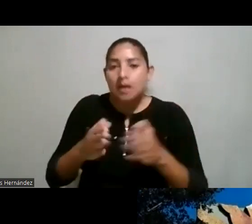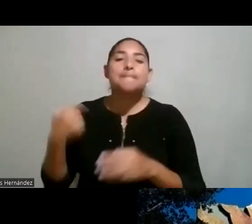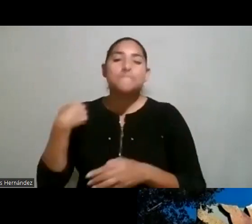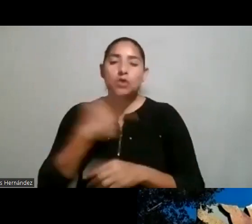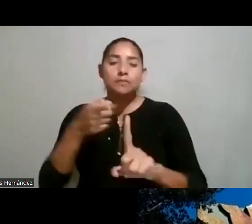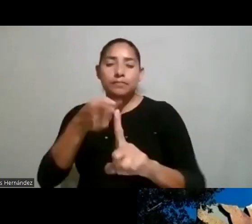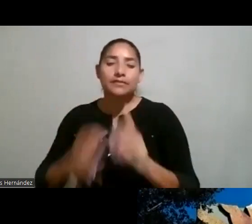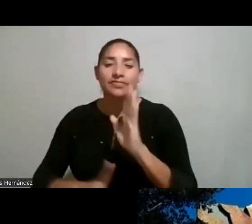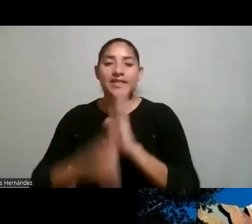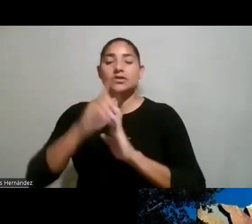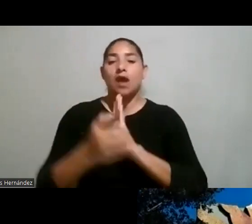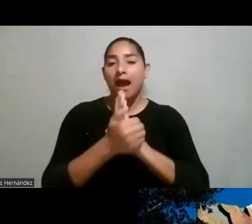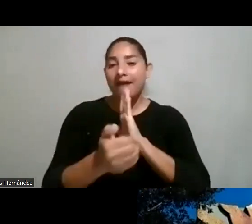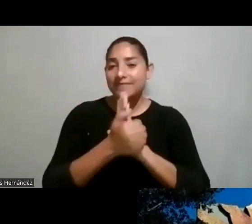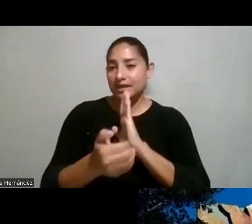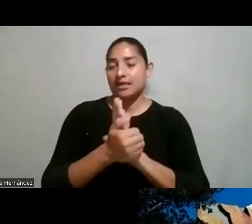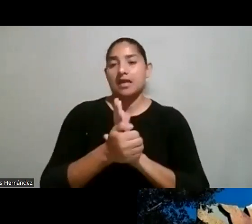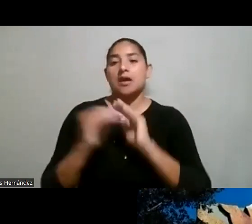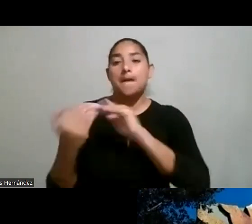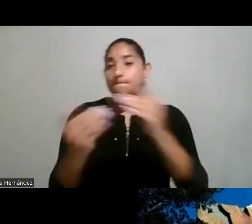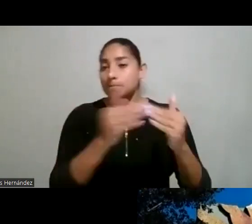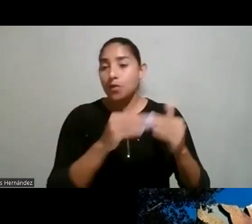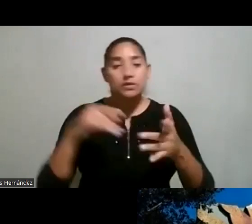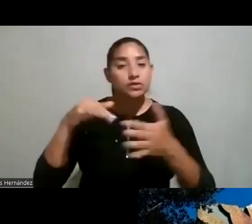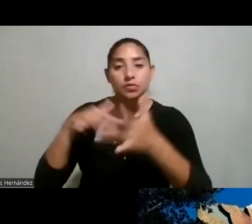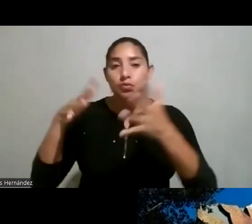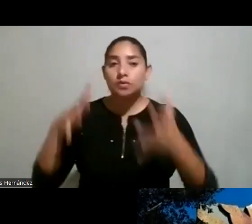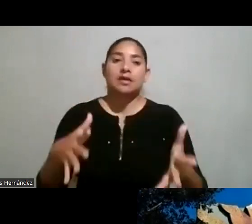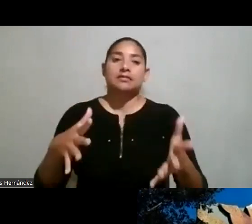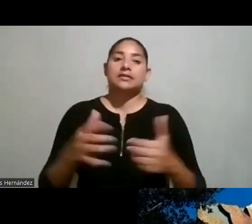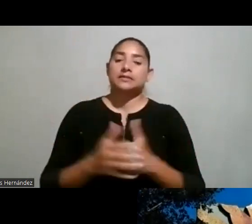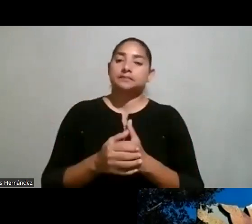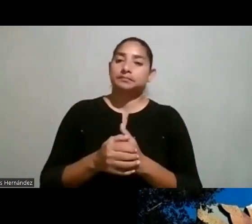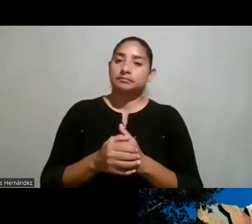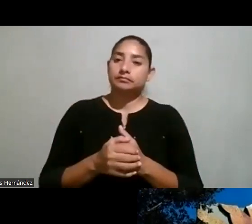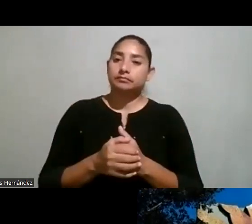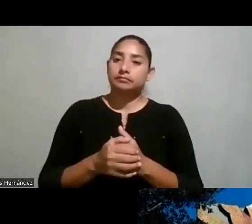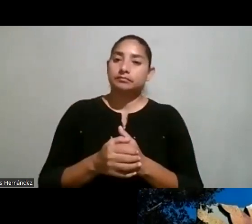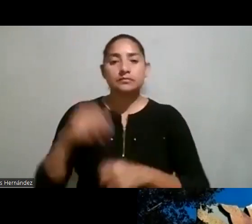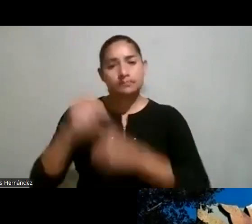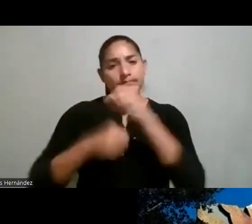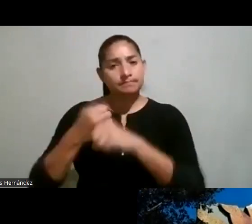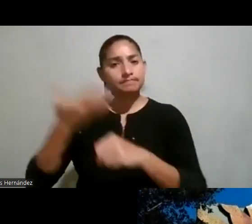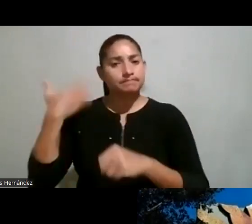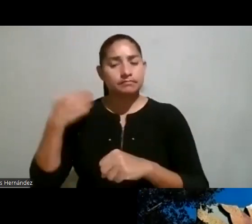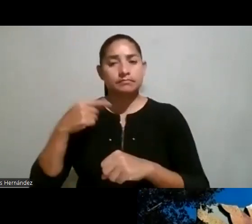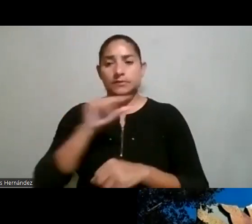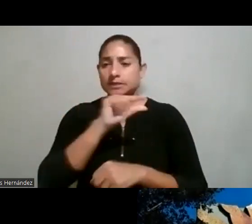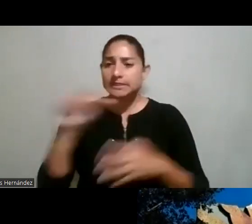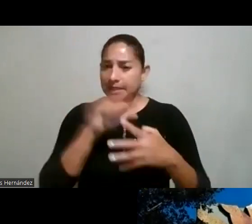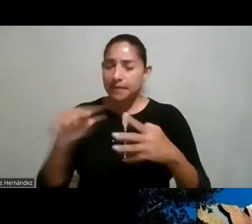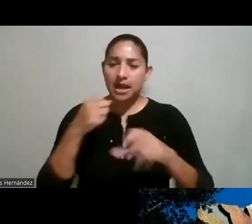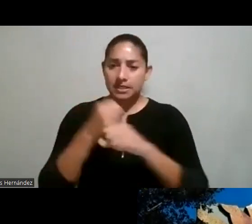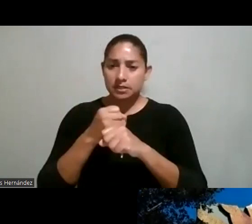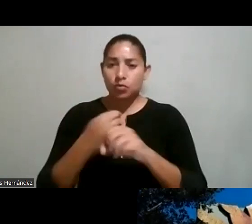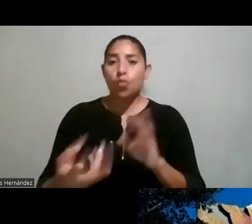a ese desarrollo de habilidades en la población estudiantil ahora hace unas semanas inauguramos o hicimos